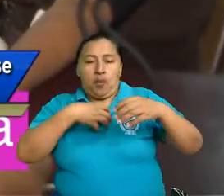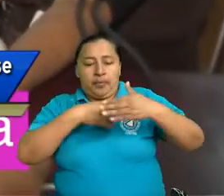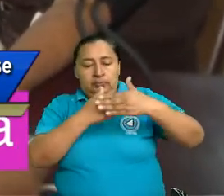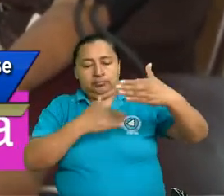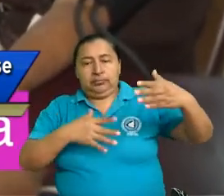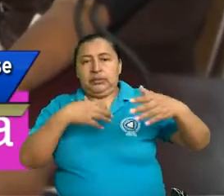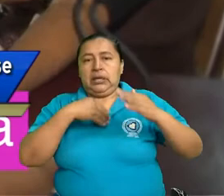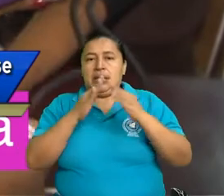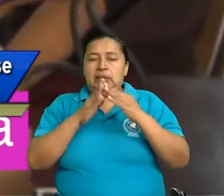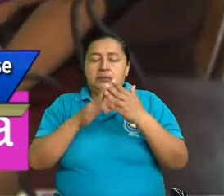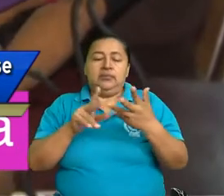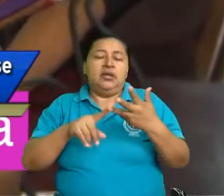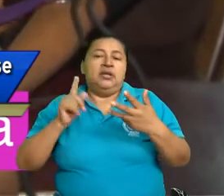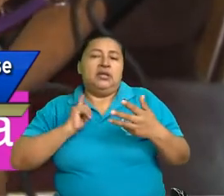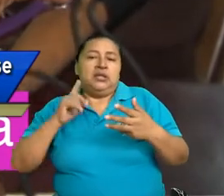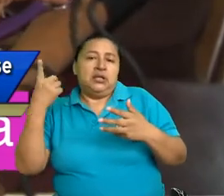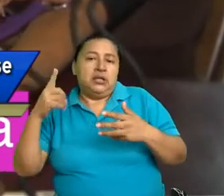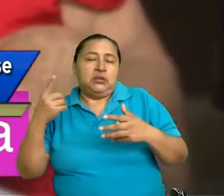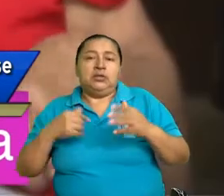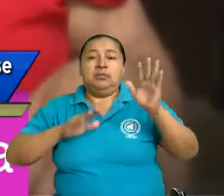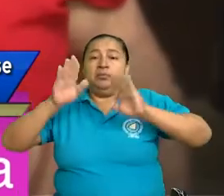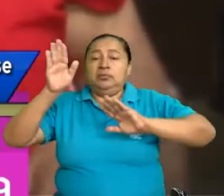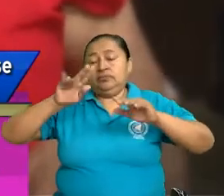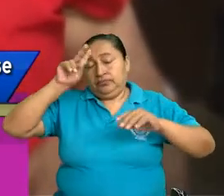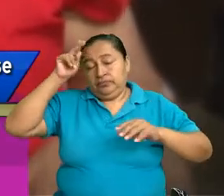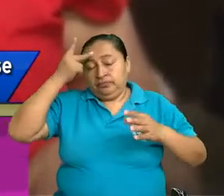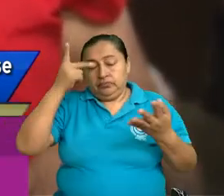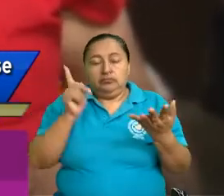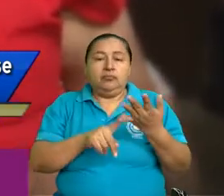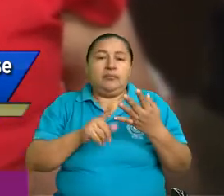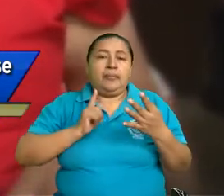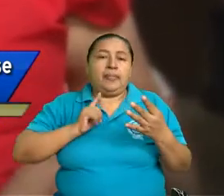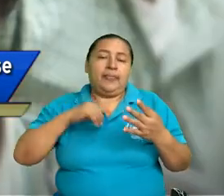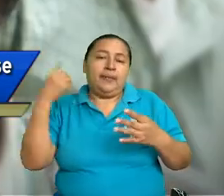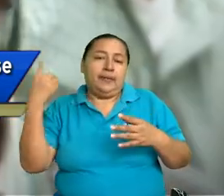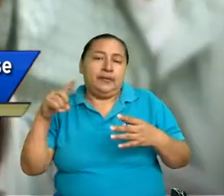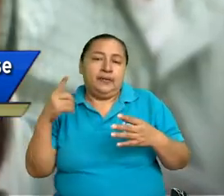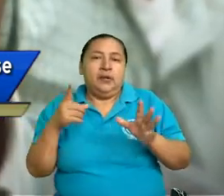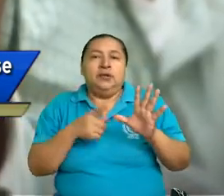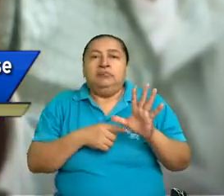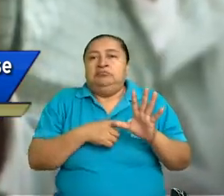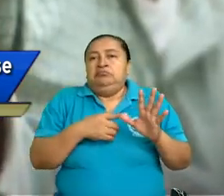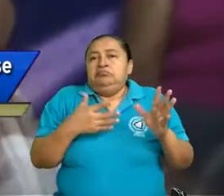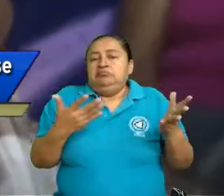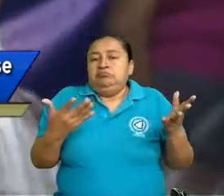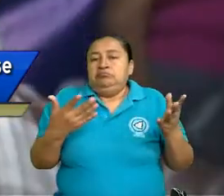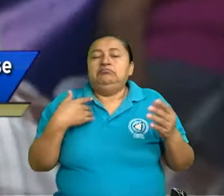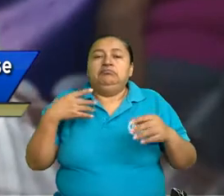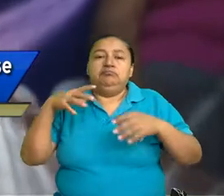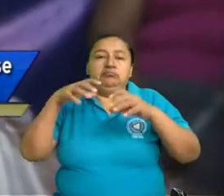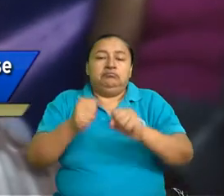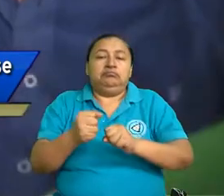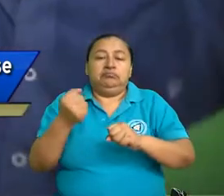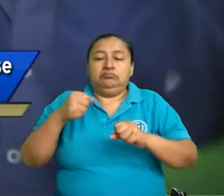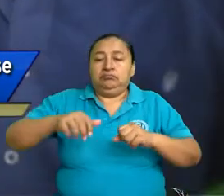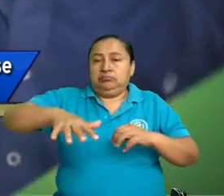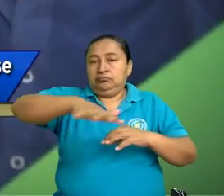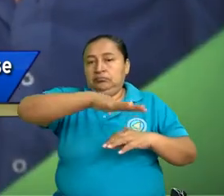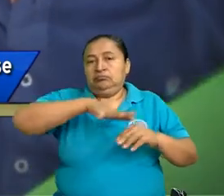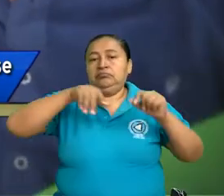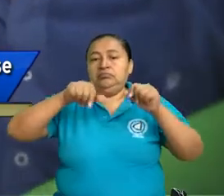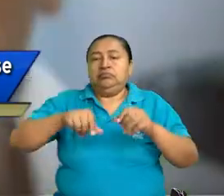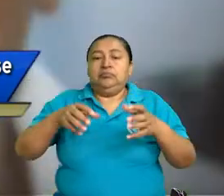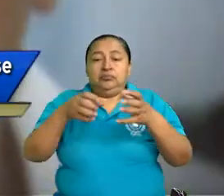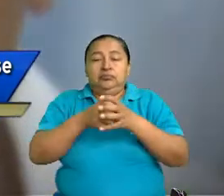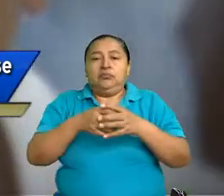propiedad, tienen derecho a la participación política, tienen derecho a ocupar un espacio en los